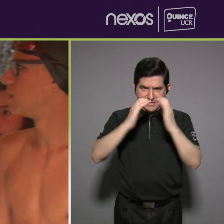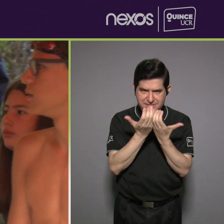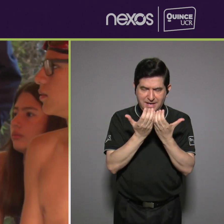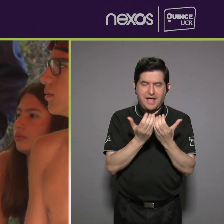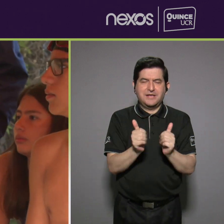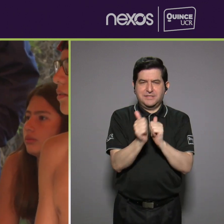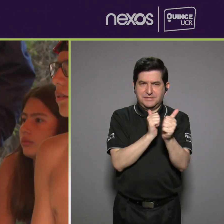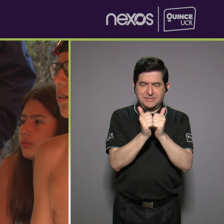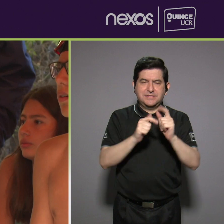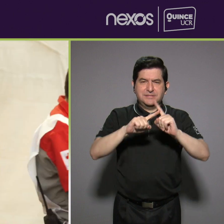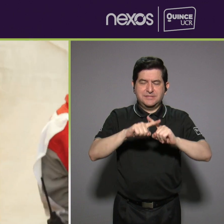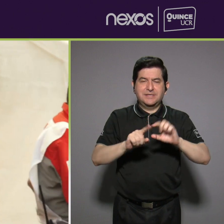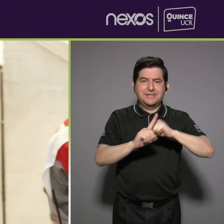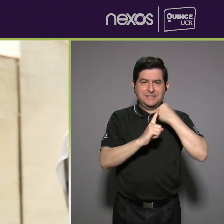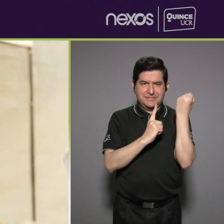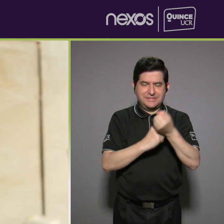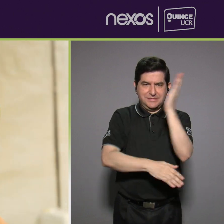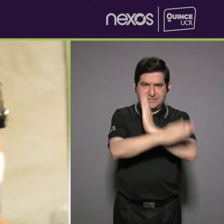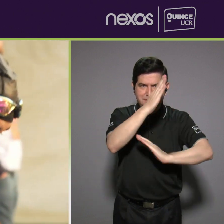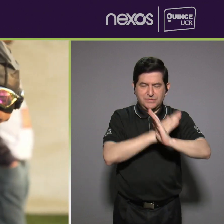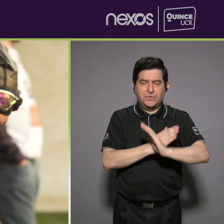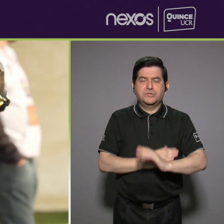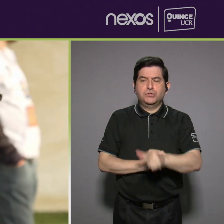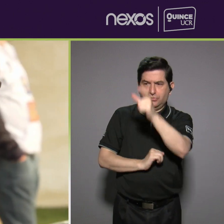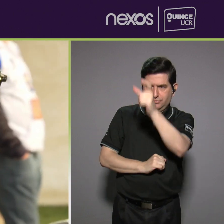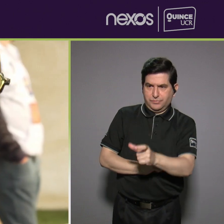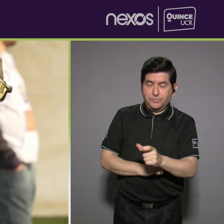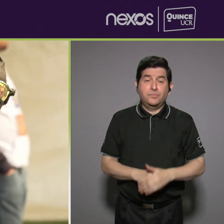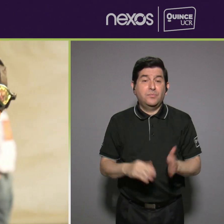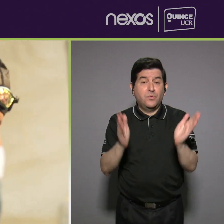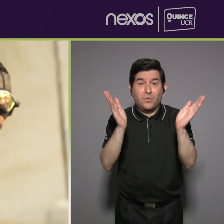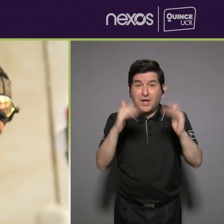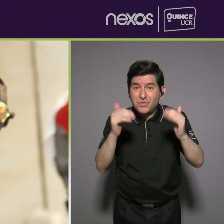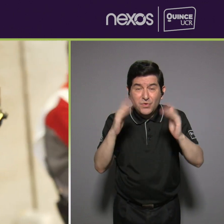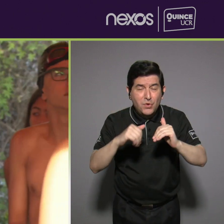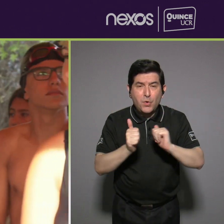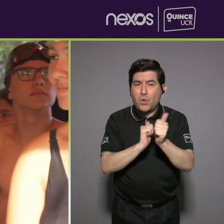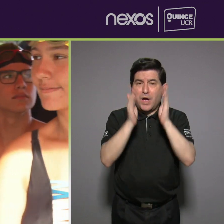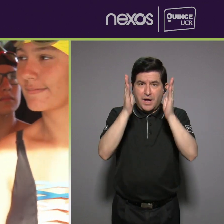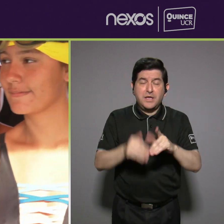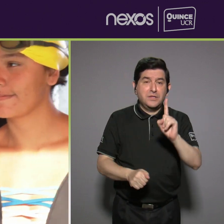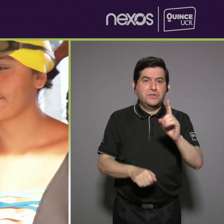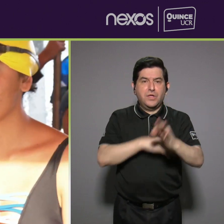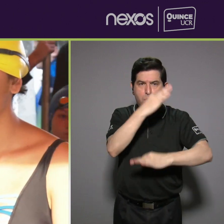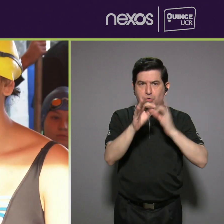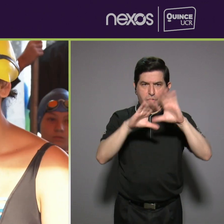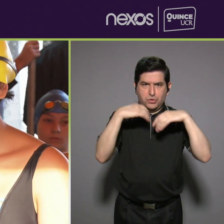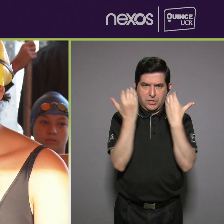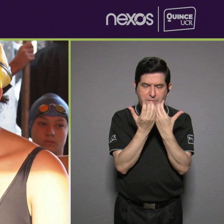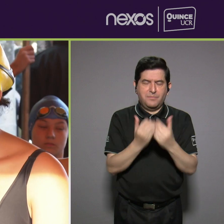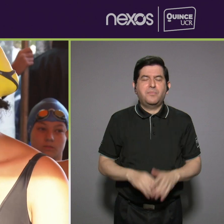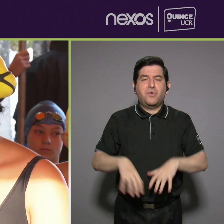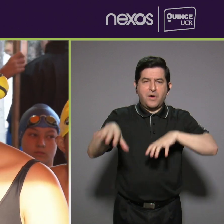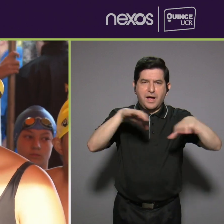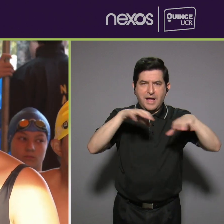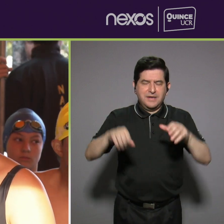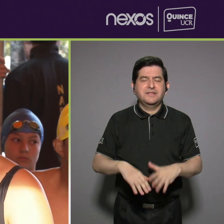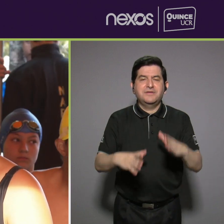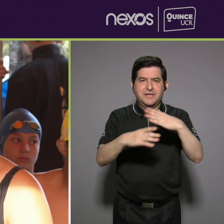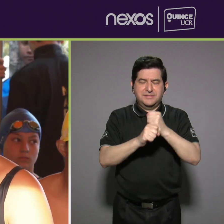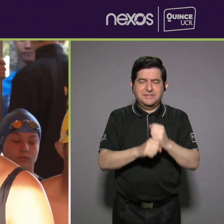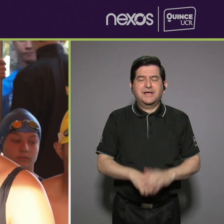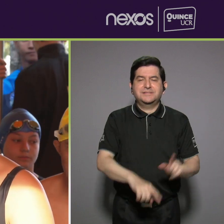deportivas, según la condición de discapacidad del atleta. Al no haber suficientes competidores de una sola clase, los eventos se realizan con